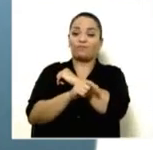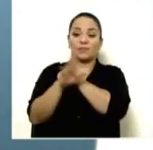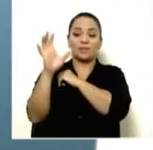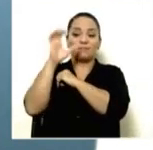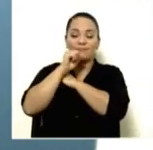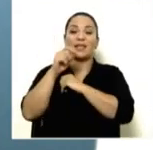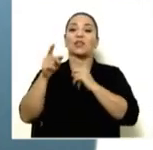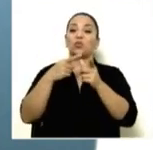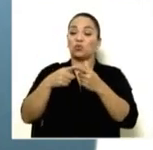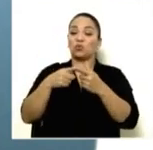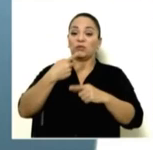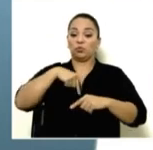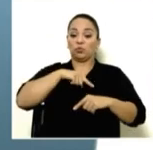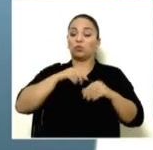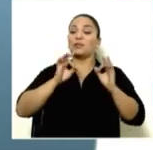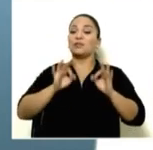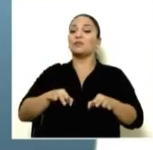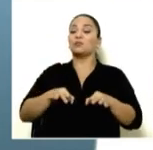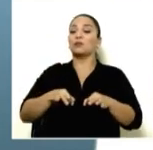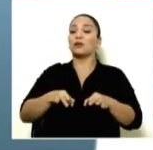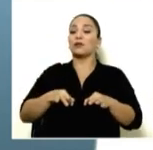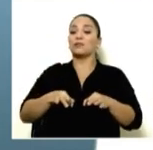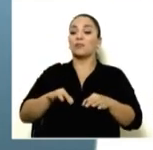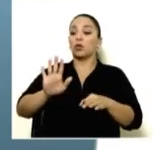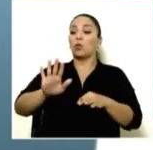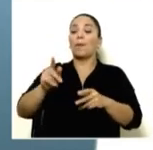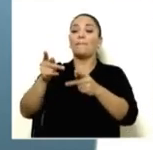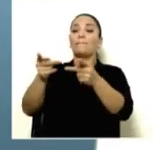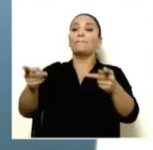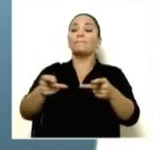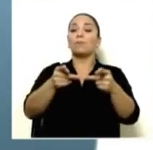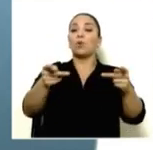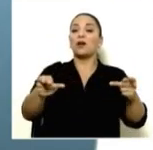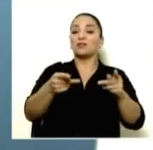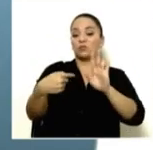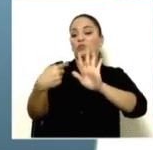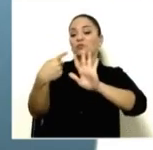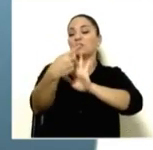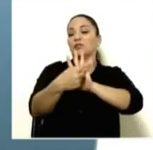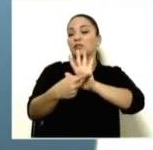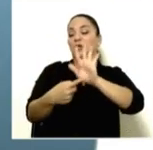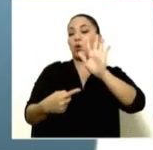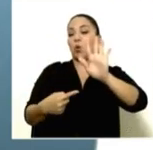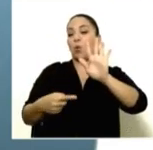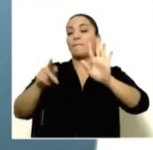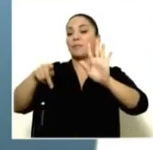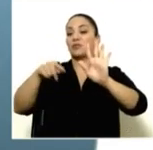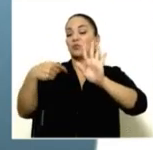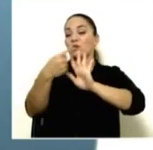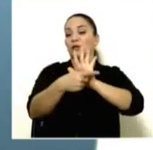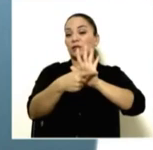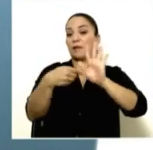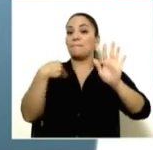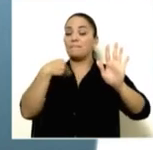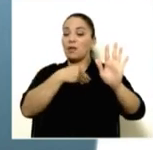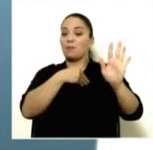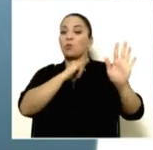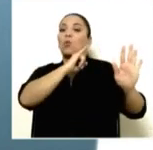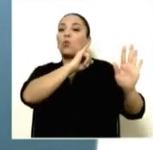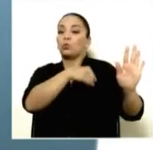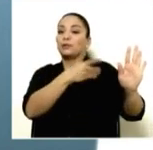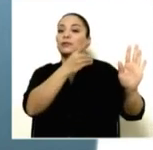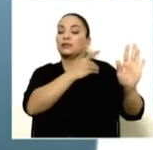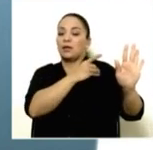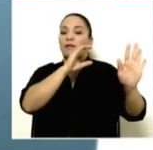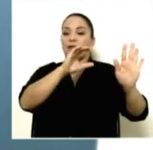suspender de sus cargos a cinco miembros de la Junta